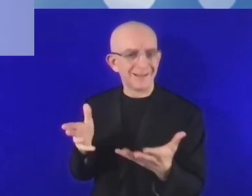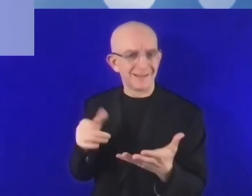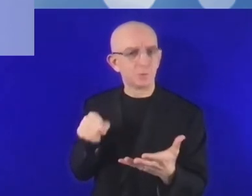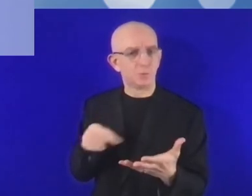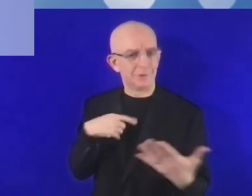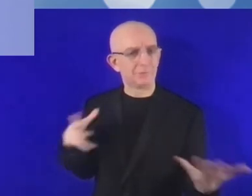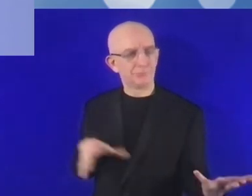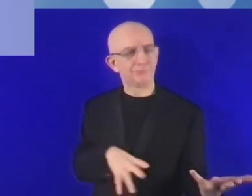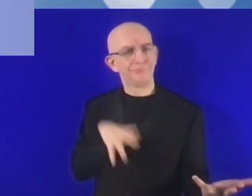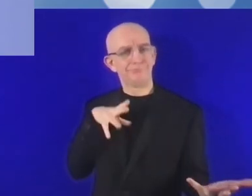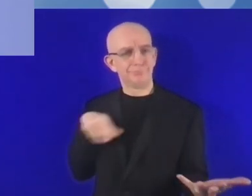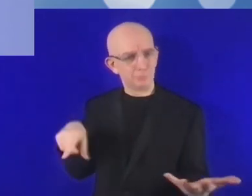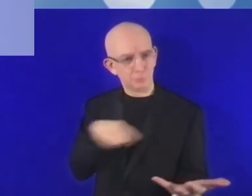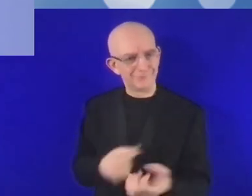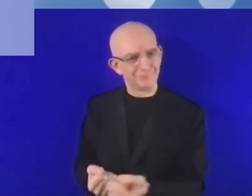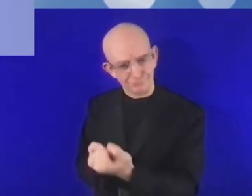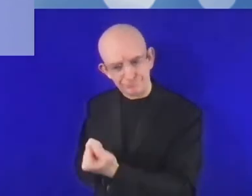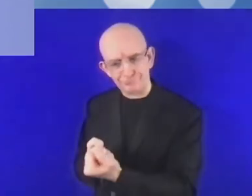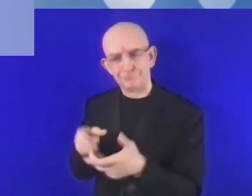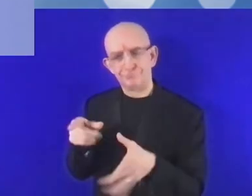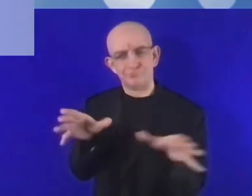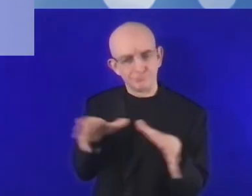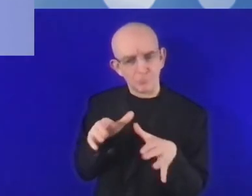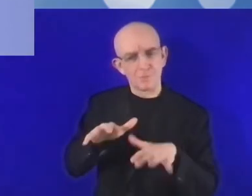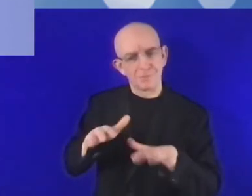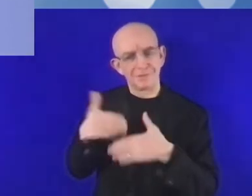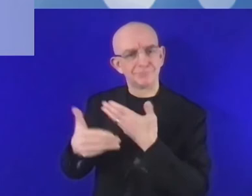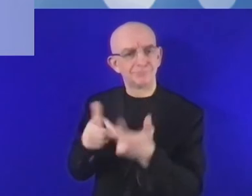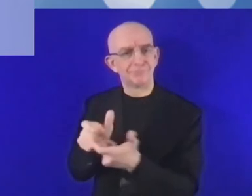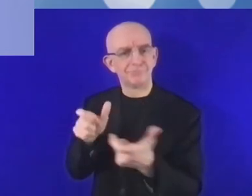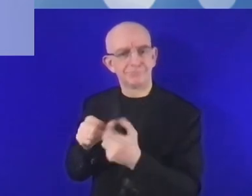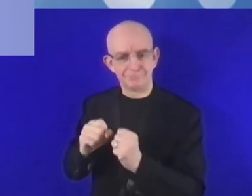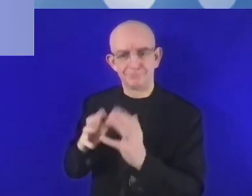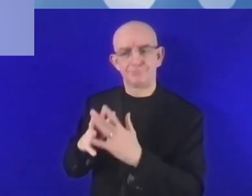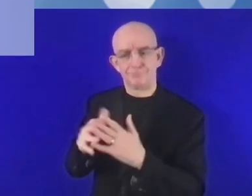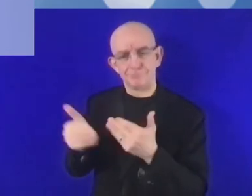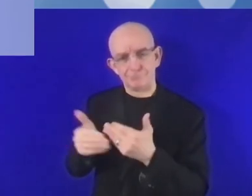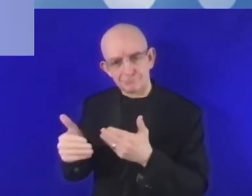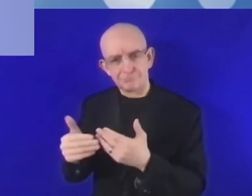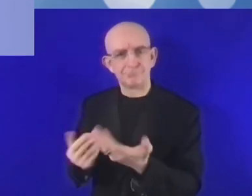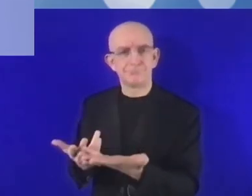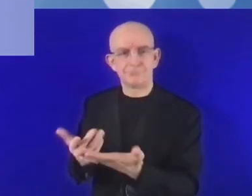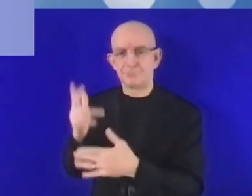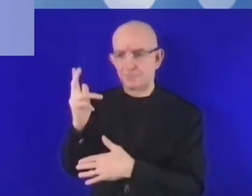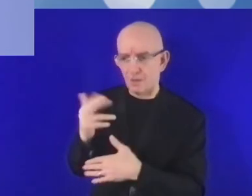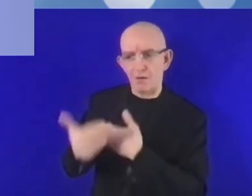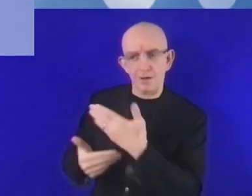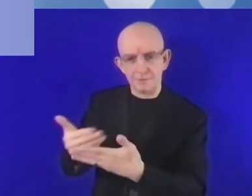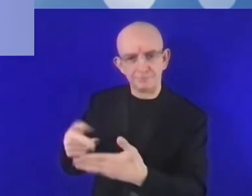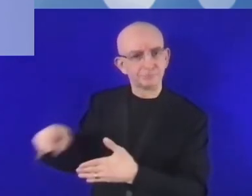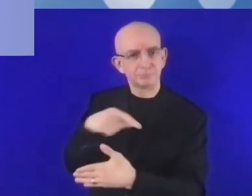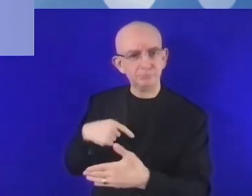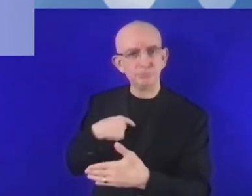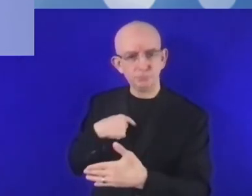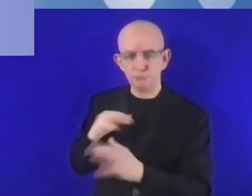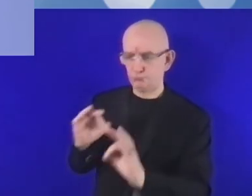Pero también financiamos a las startups y aquí hay